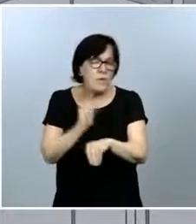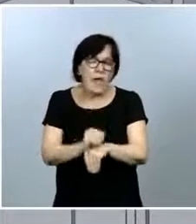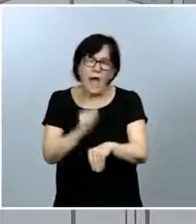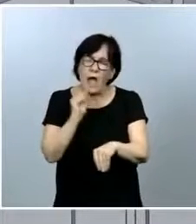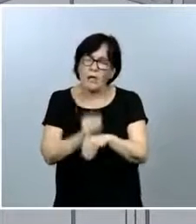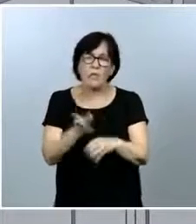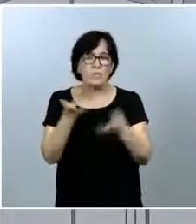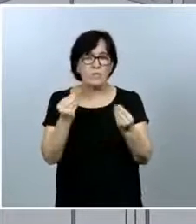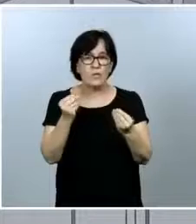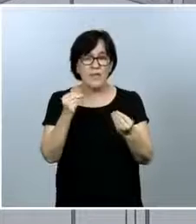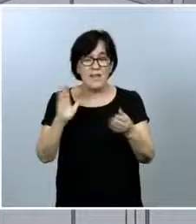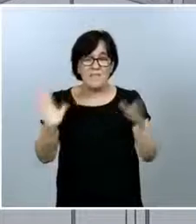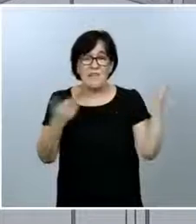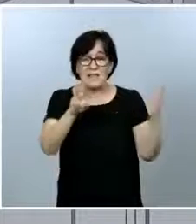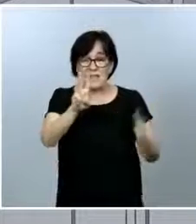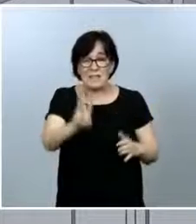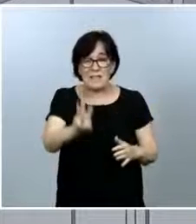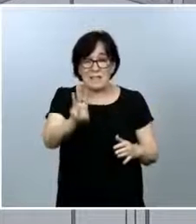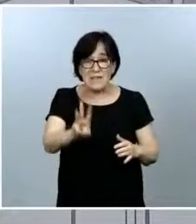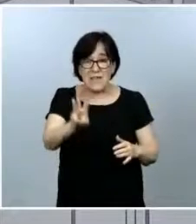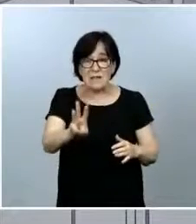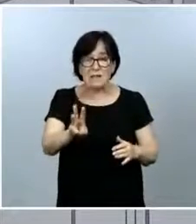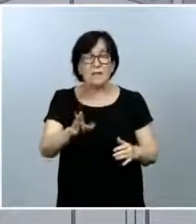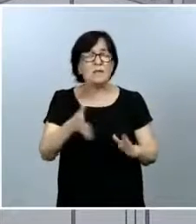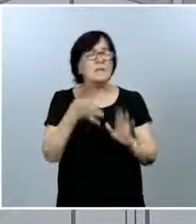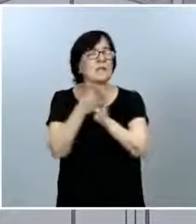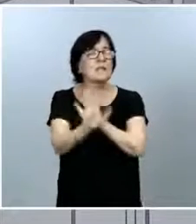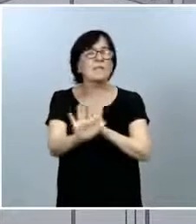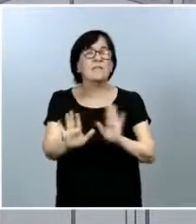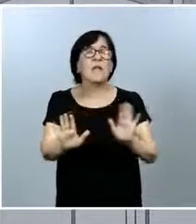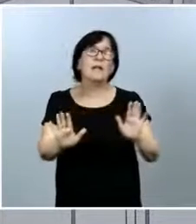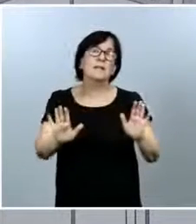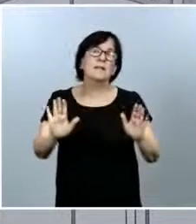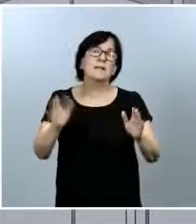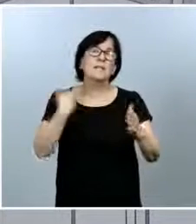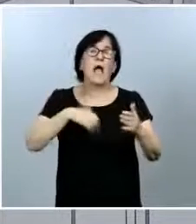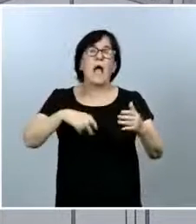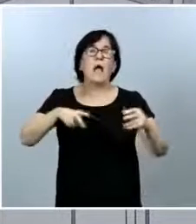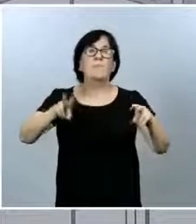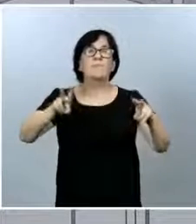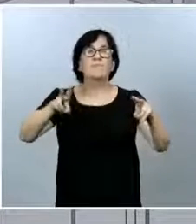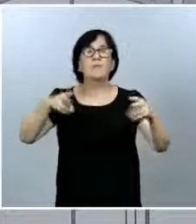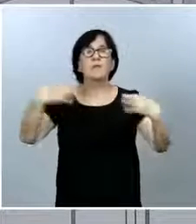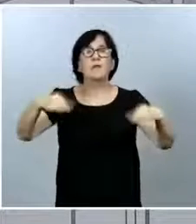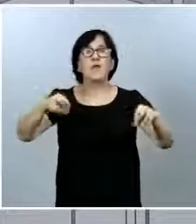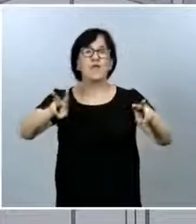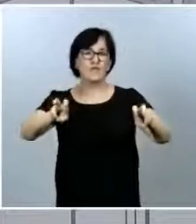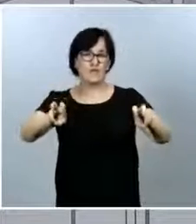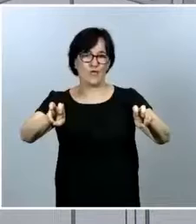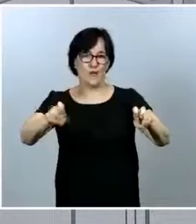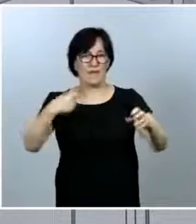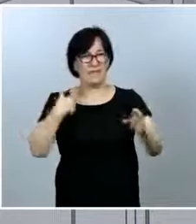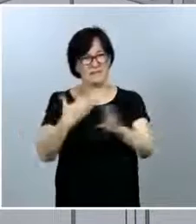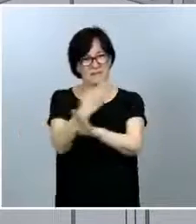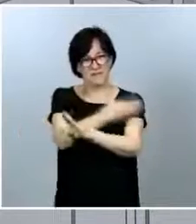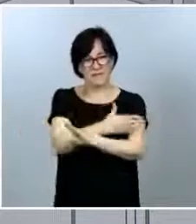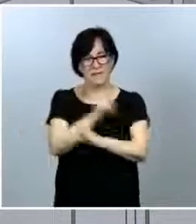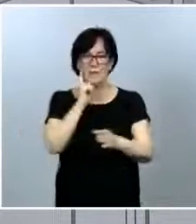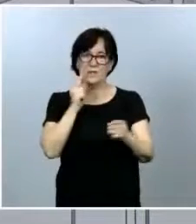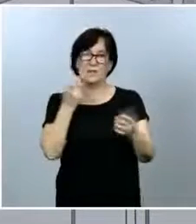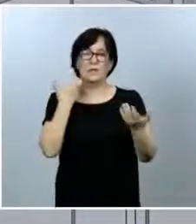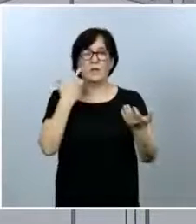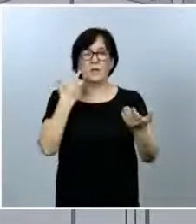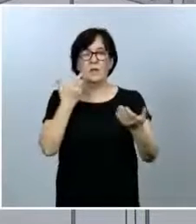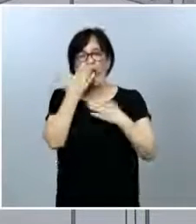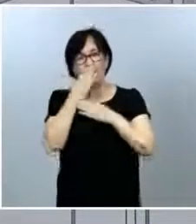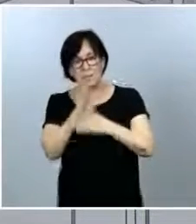a fase 3 es prácticamente pasar a nueva normalidad. Pasaría una situación muy parecida a la previa manteniendo algunos comportamientos